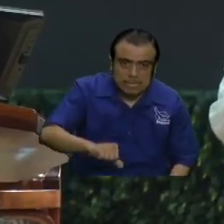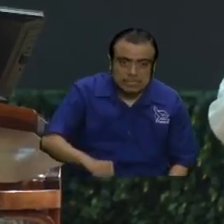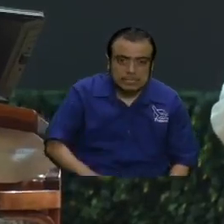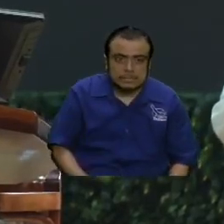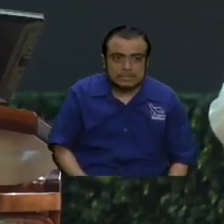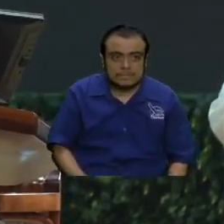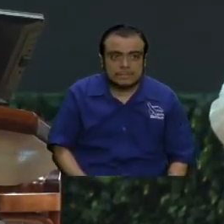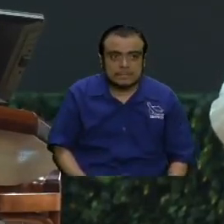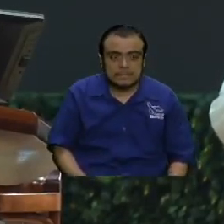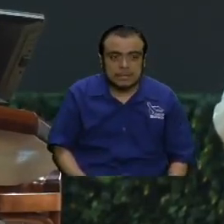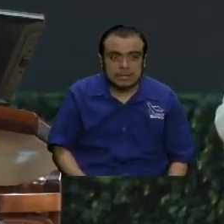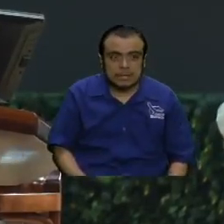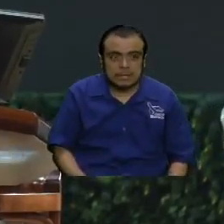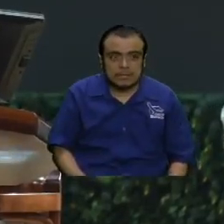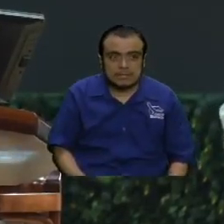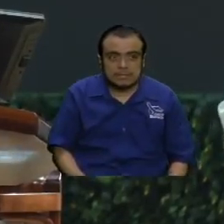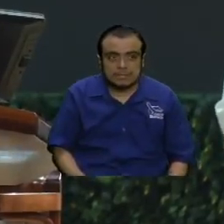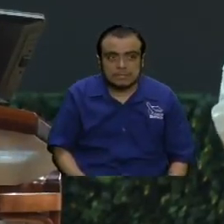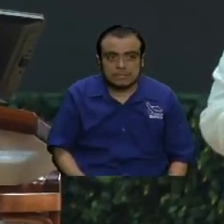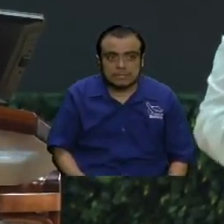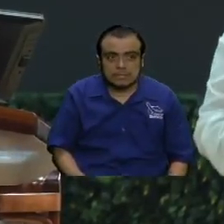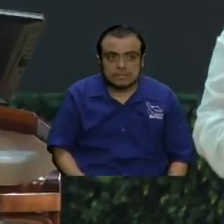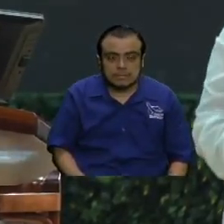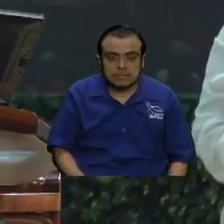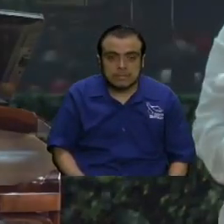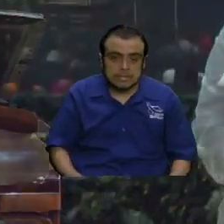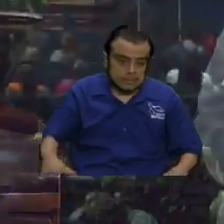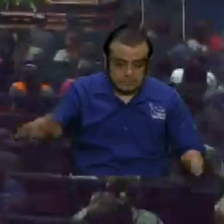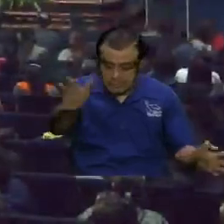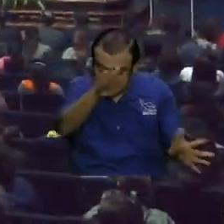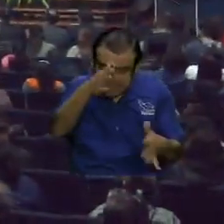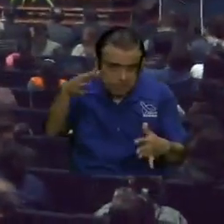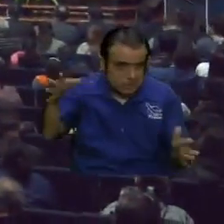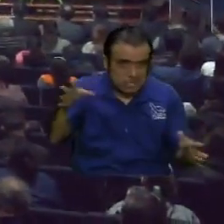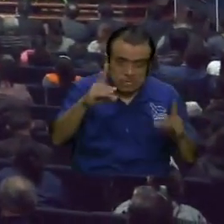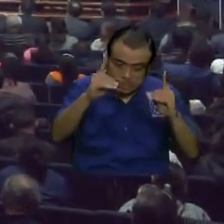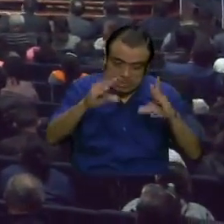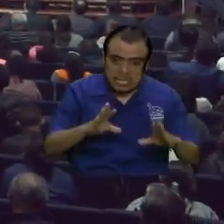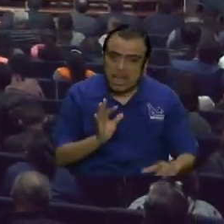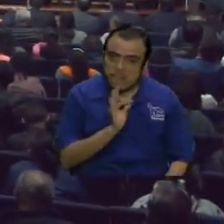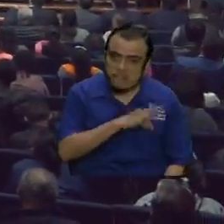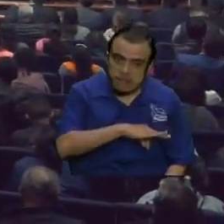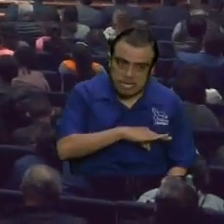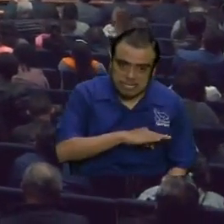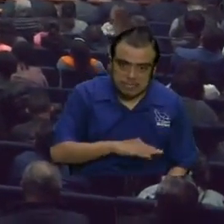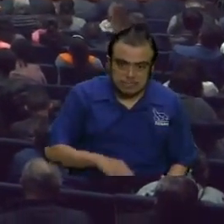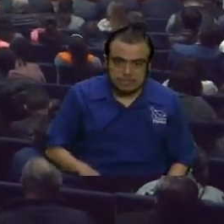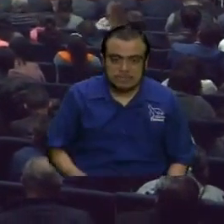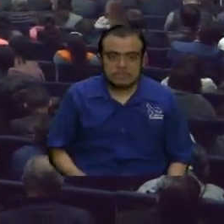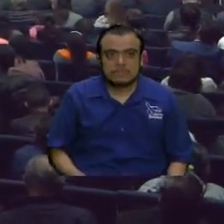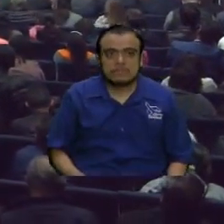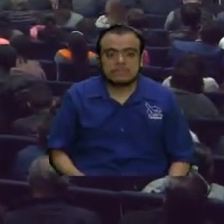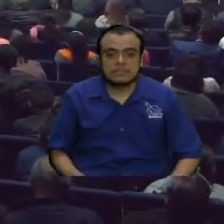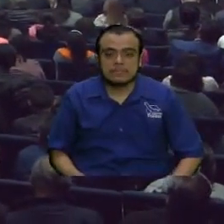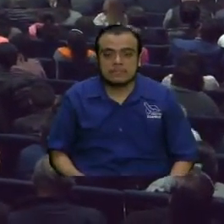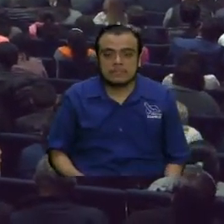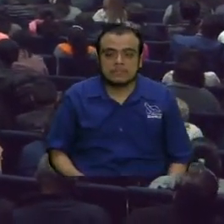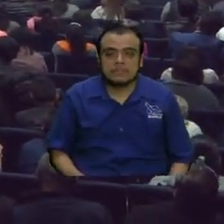después otras doctrinas pero son vientos de doctrina son vientos de doctrina pero me voy a quedar acá